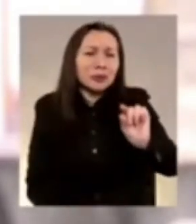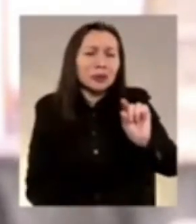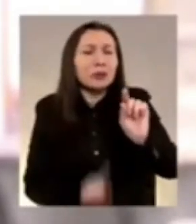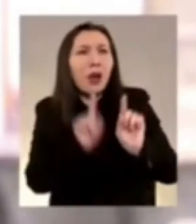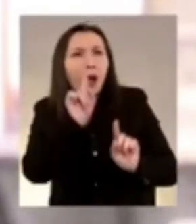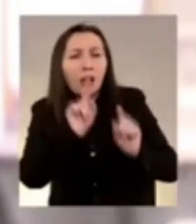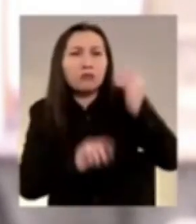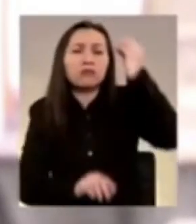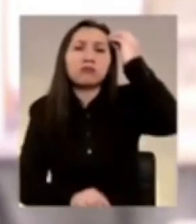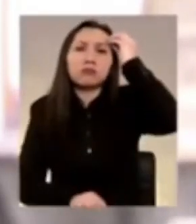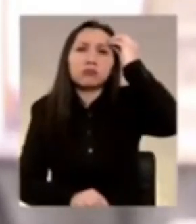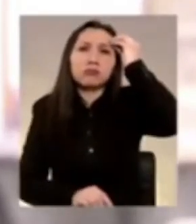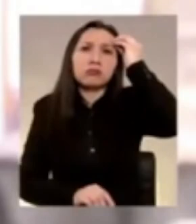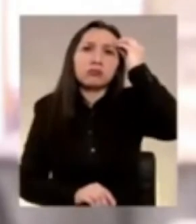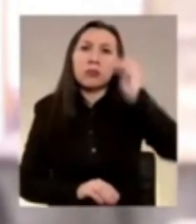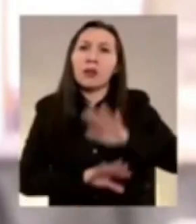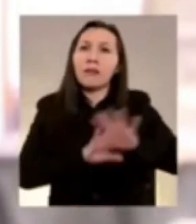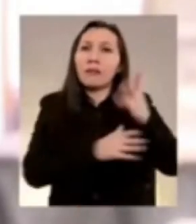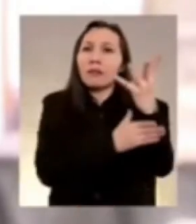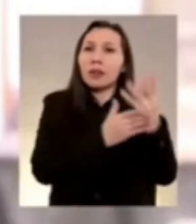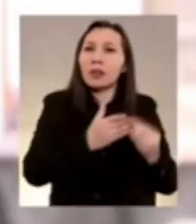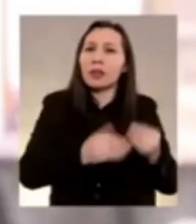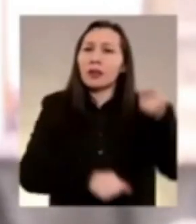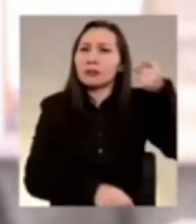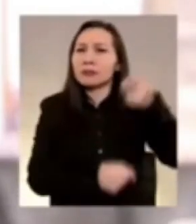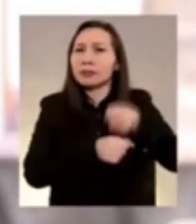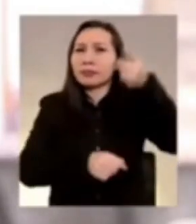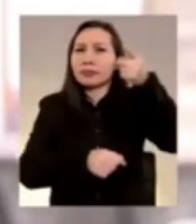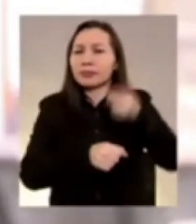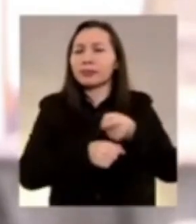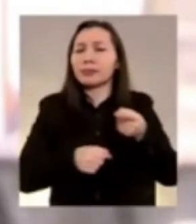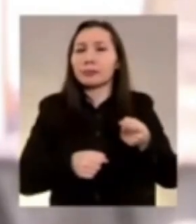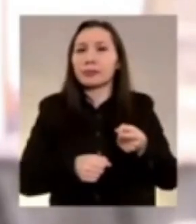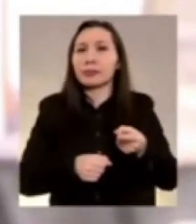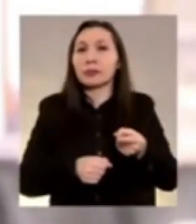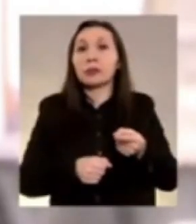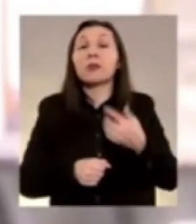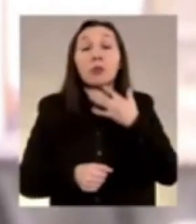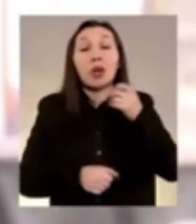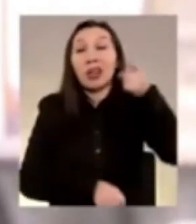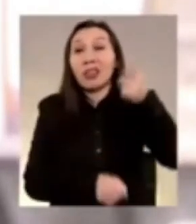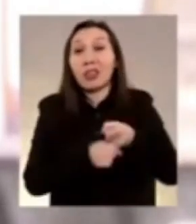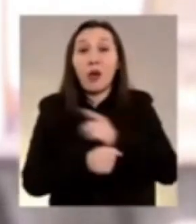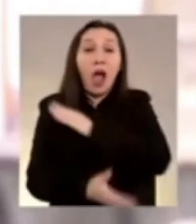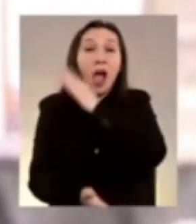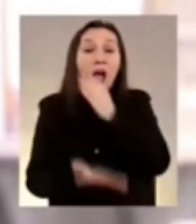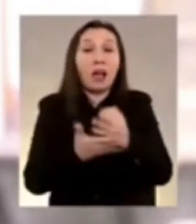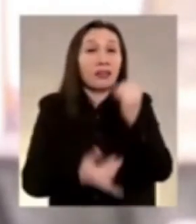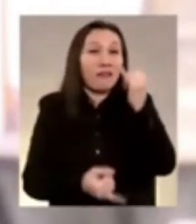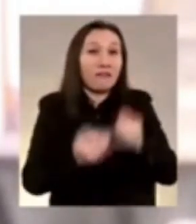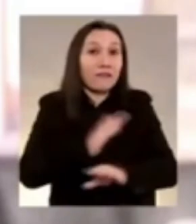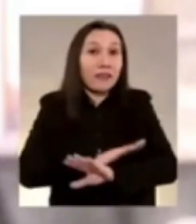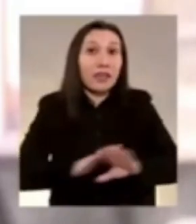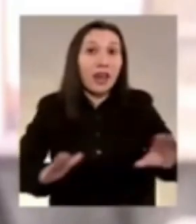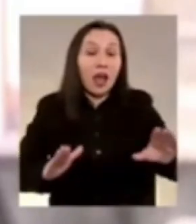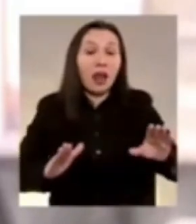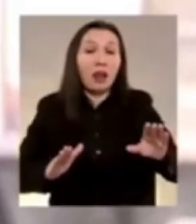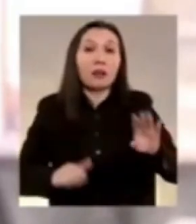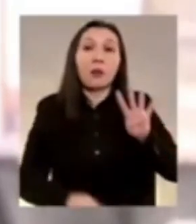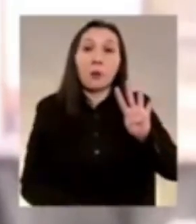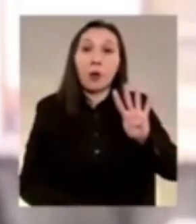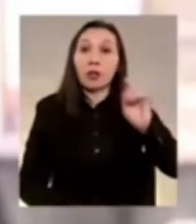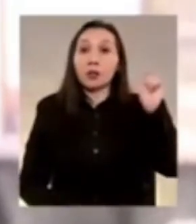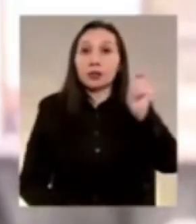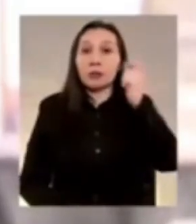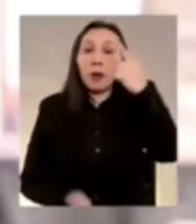los finales de la dictadura porque fue dictadura hasta el final y el 4